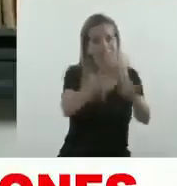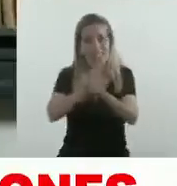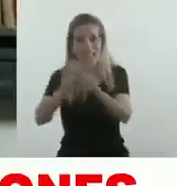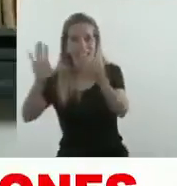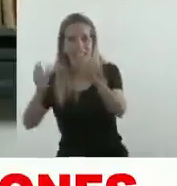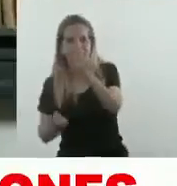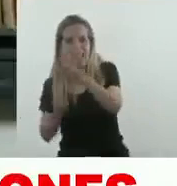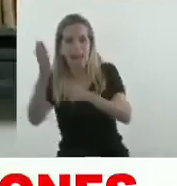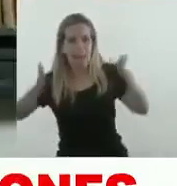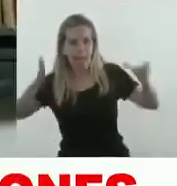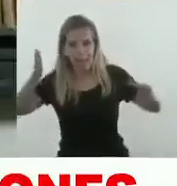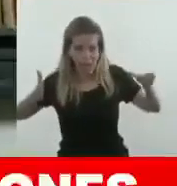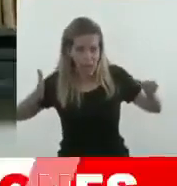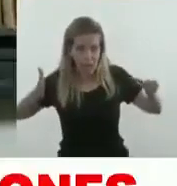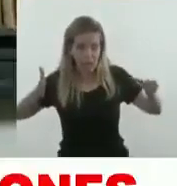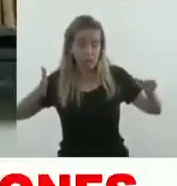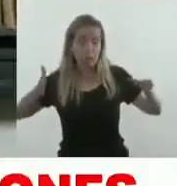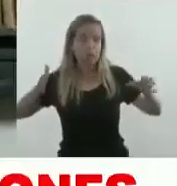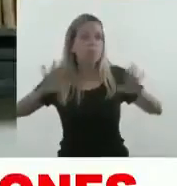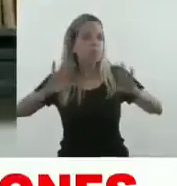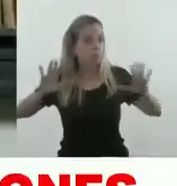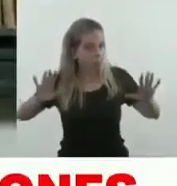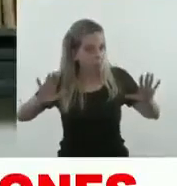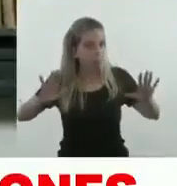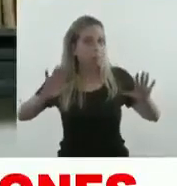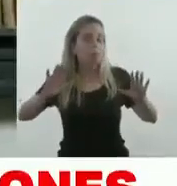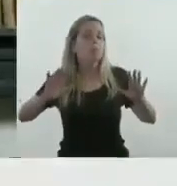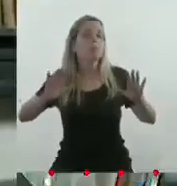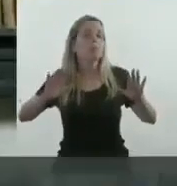6 de la mañana de cada día, siguiente,